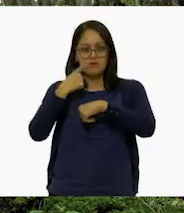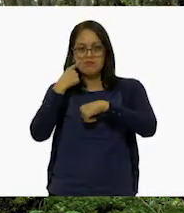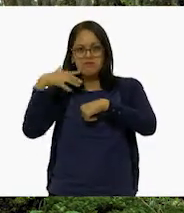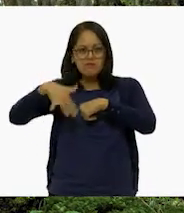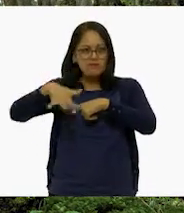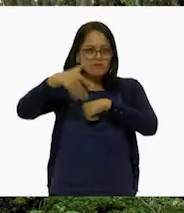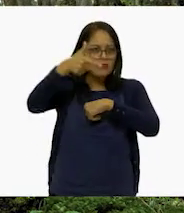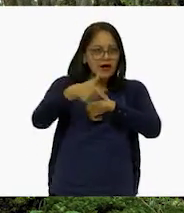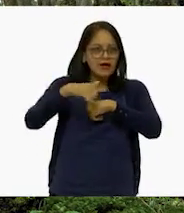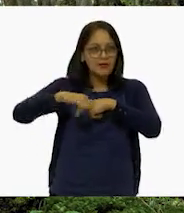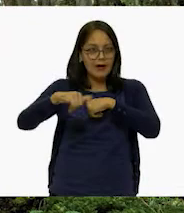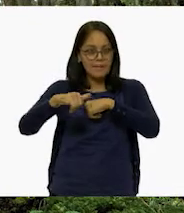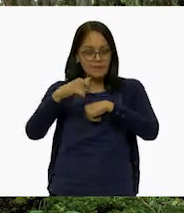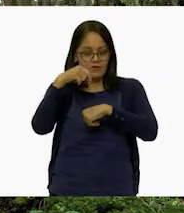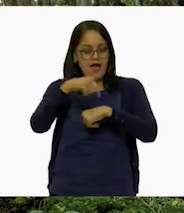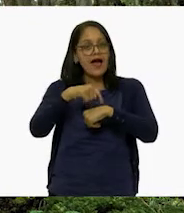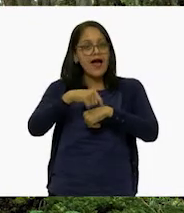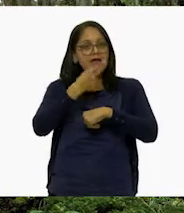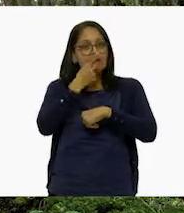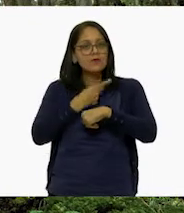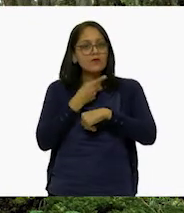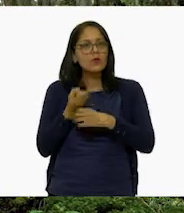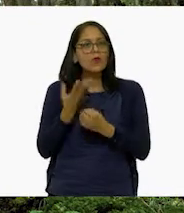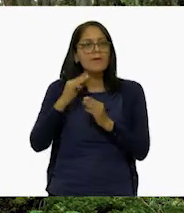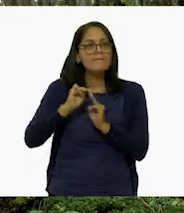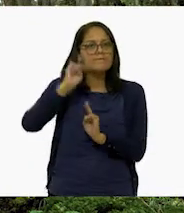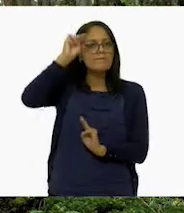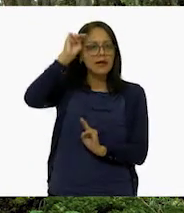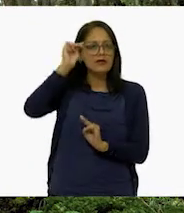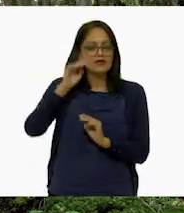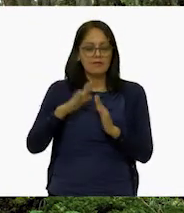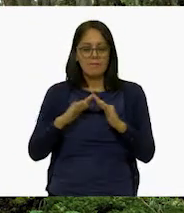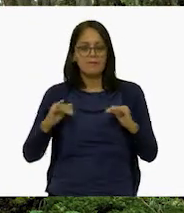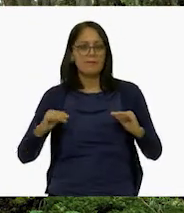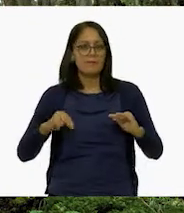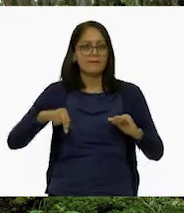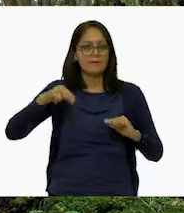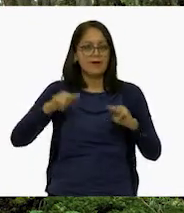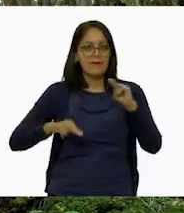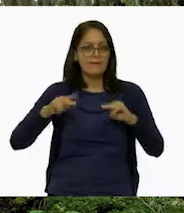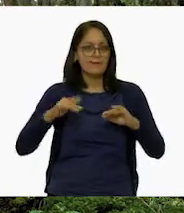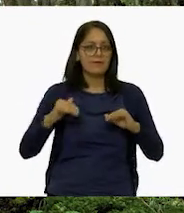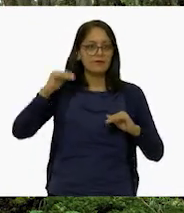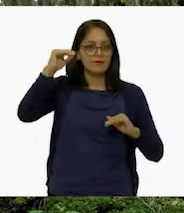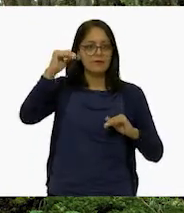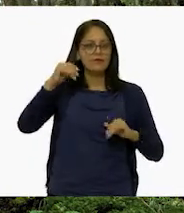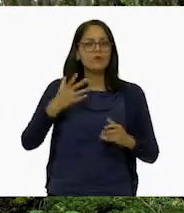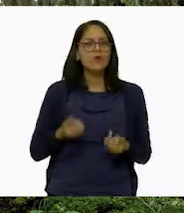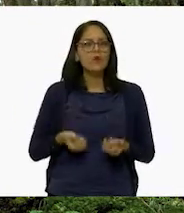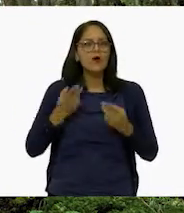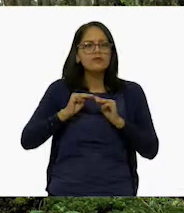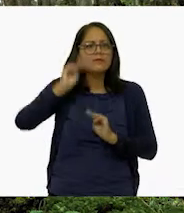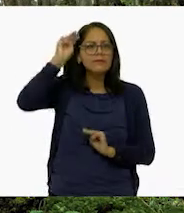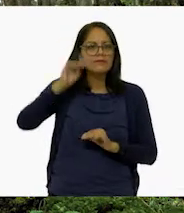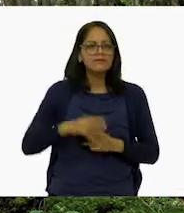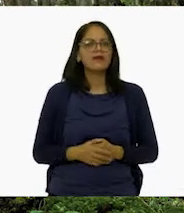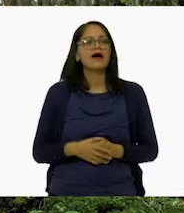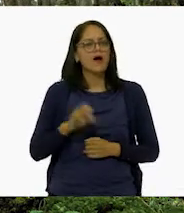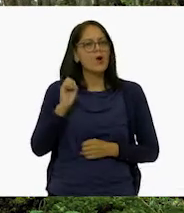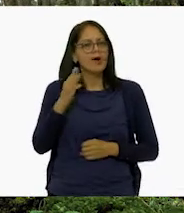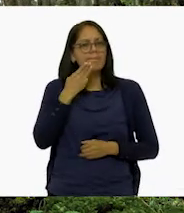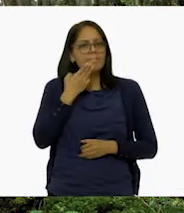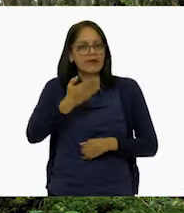nos va a decir cuántos metros sobre el nivel del mar nos encontramos. Muy bien.